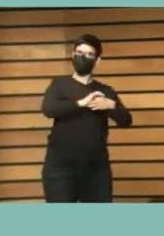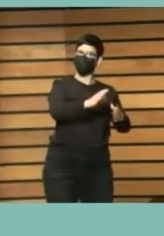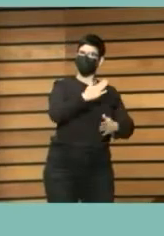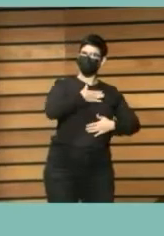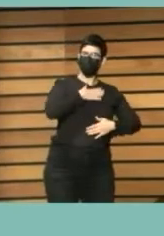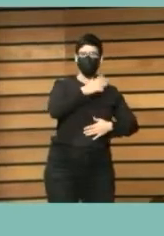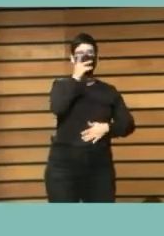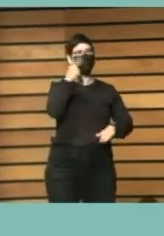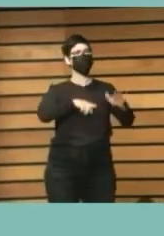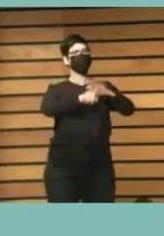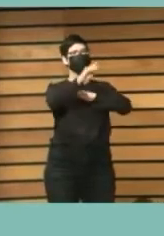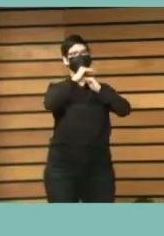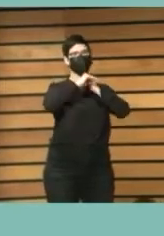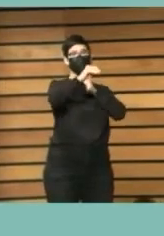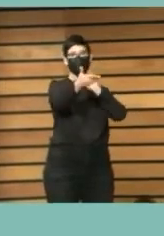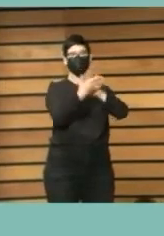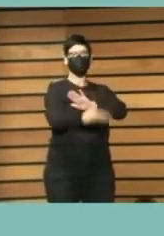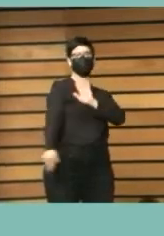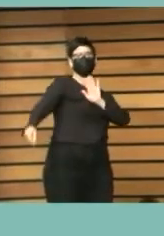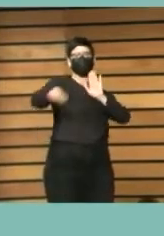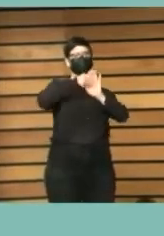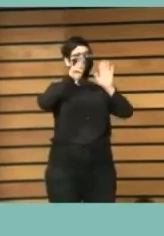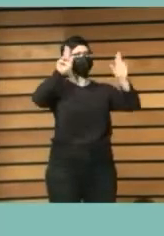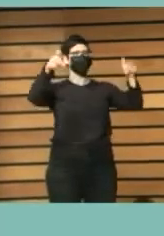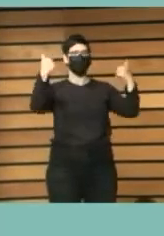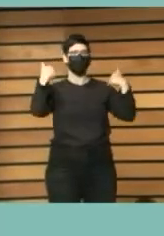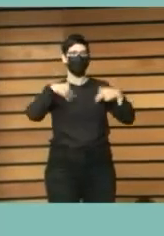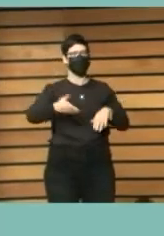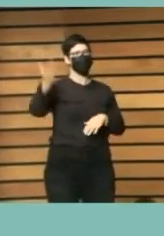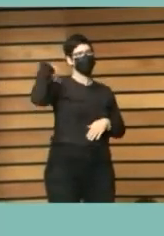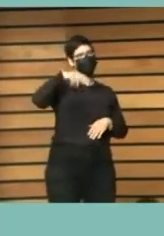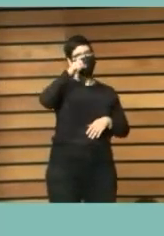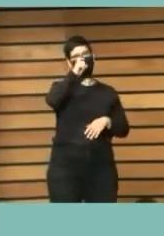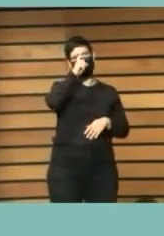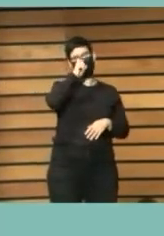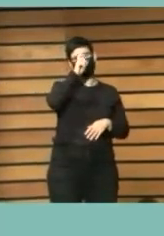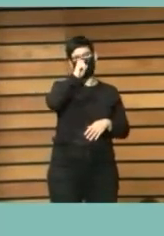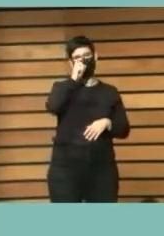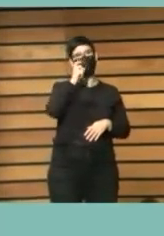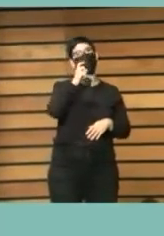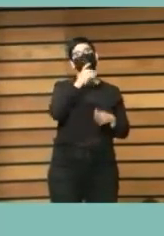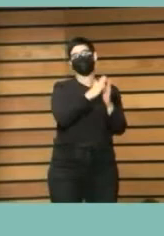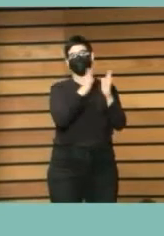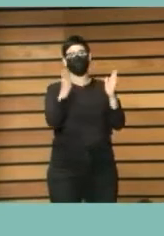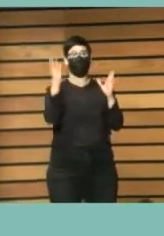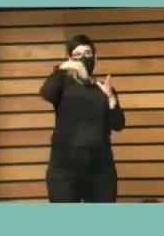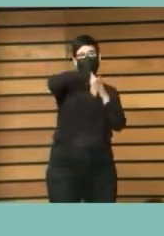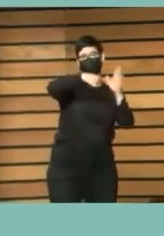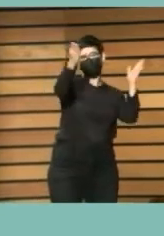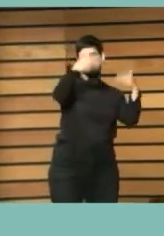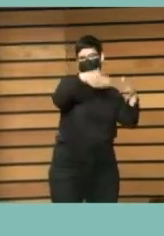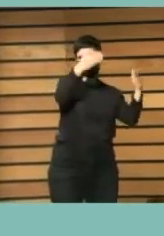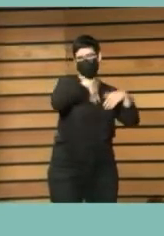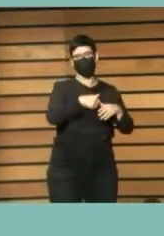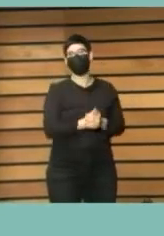la agenda cosa que no pasaba con la anterior agenda de desarrollo del milenio los ODM quizás algunas